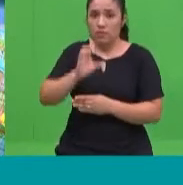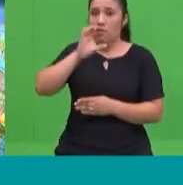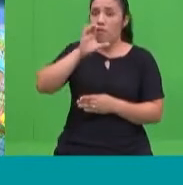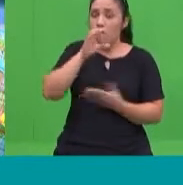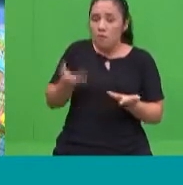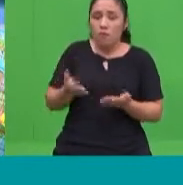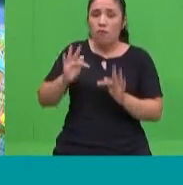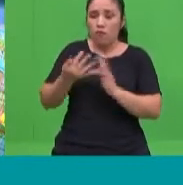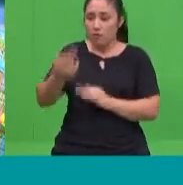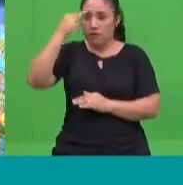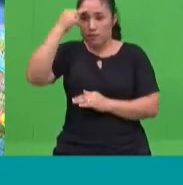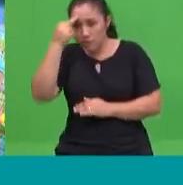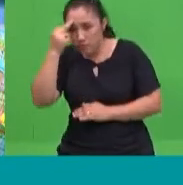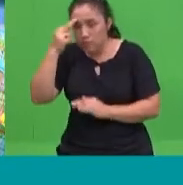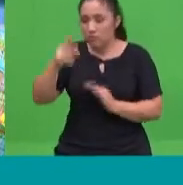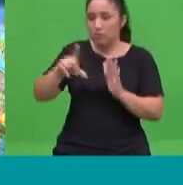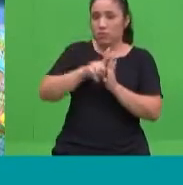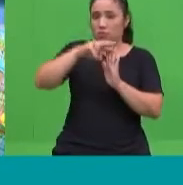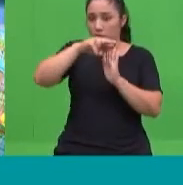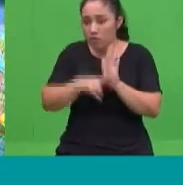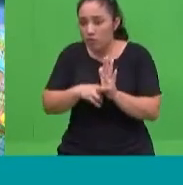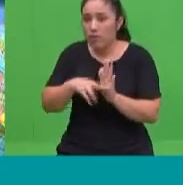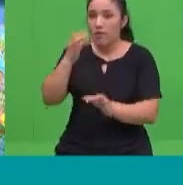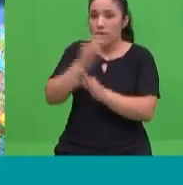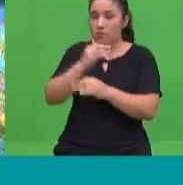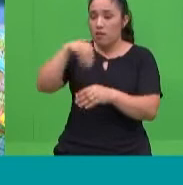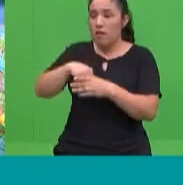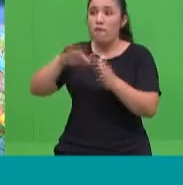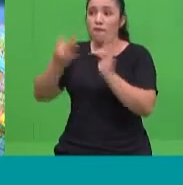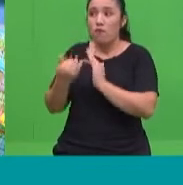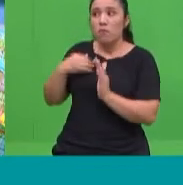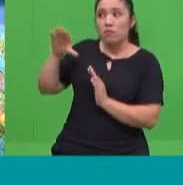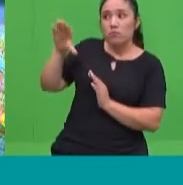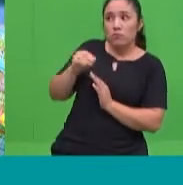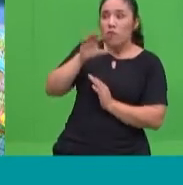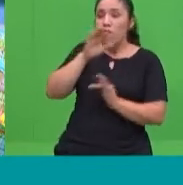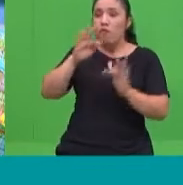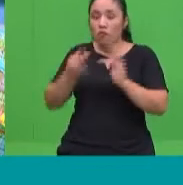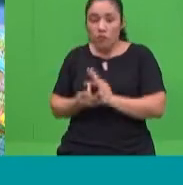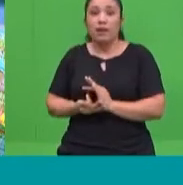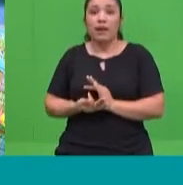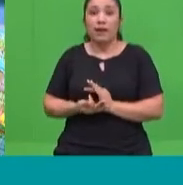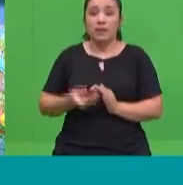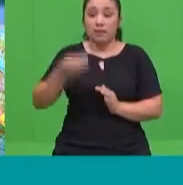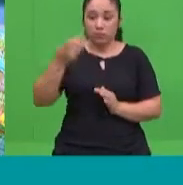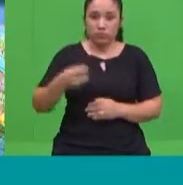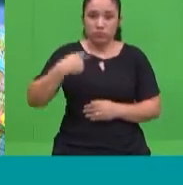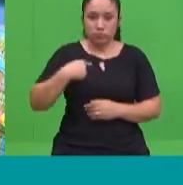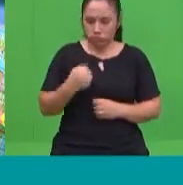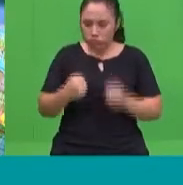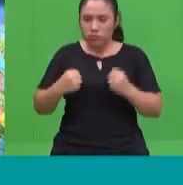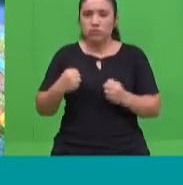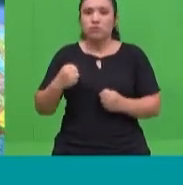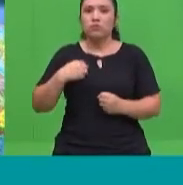caminos. Una disciplina rígida, una disciplina en cierto modo impositiva, de imposición